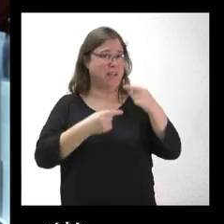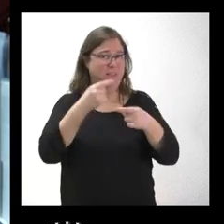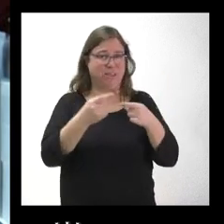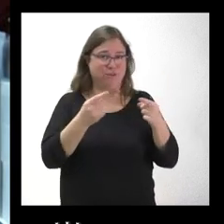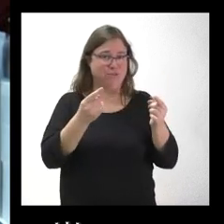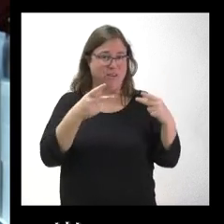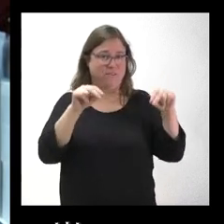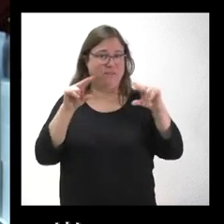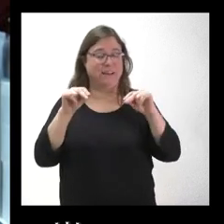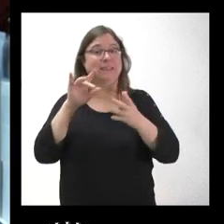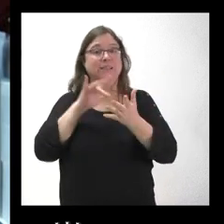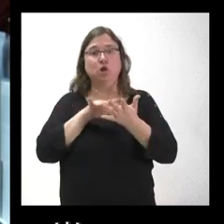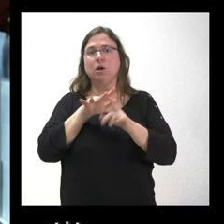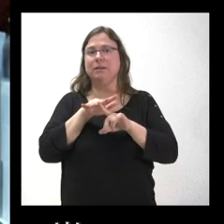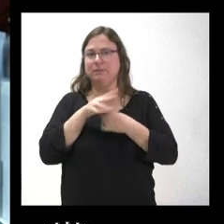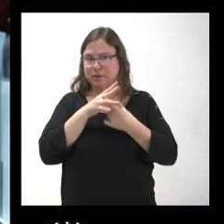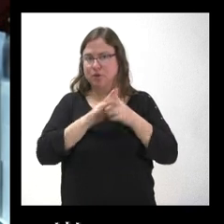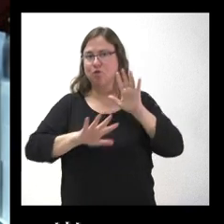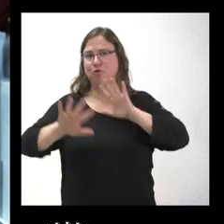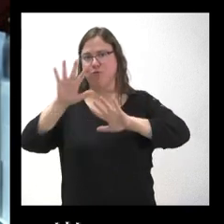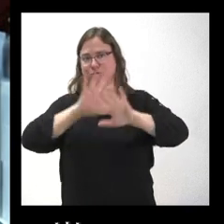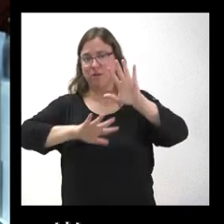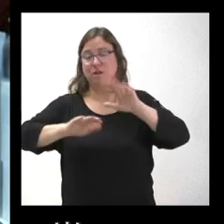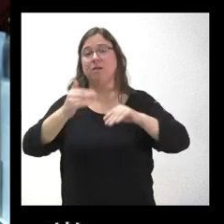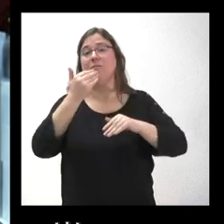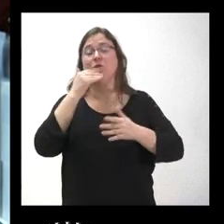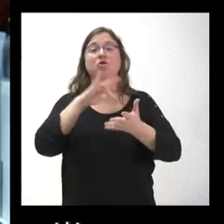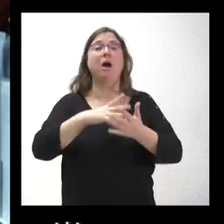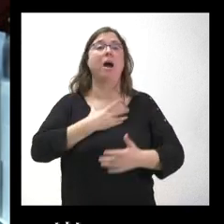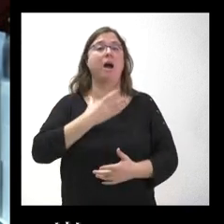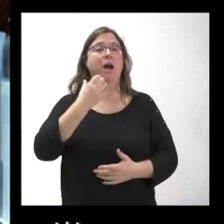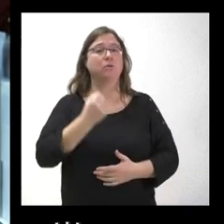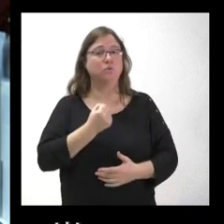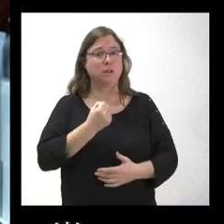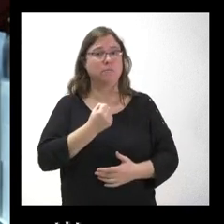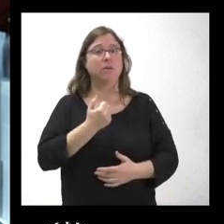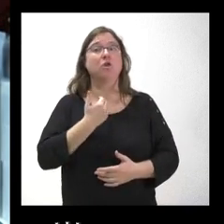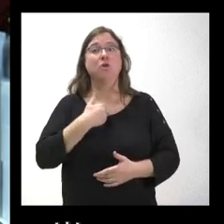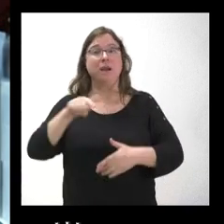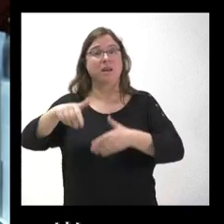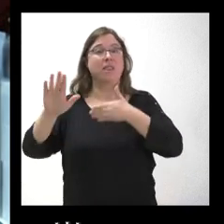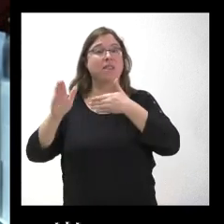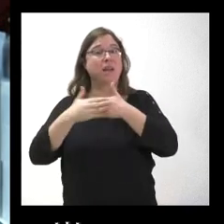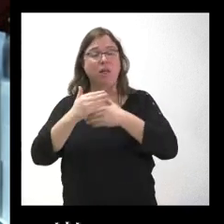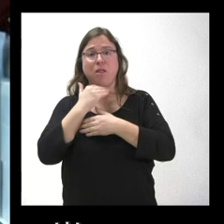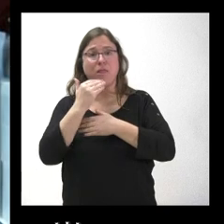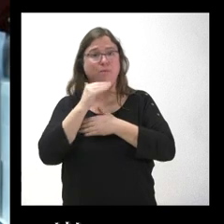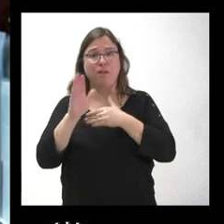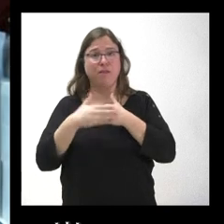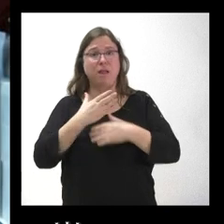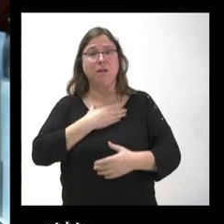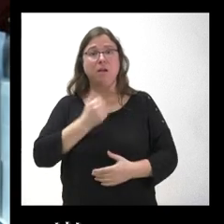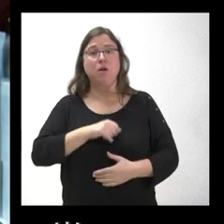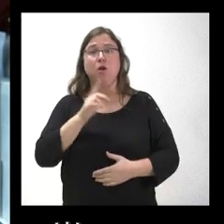están dando situaciones bastante conflictivas. Entonces, un ayuntamiento, ya tengo que cerrar aquí en Zamora, porque se ha